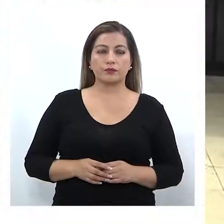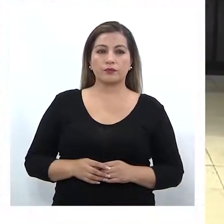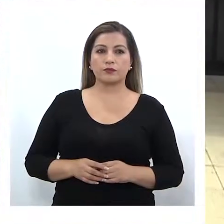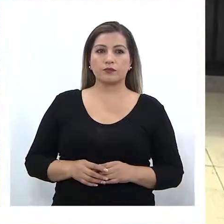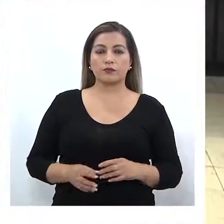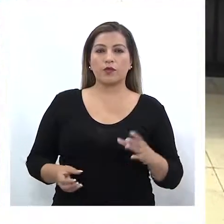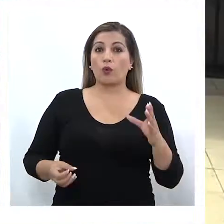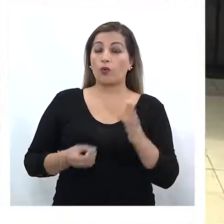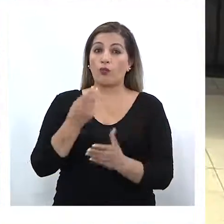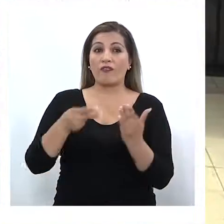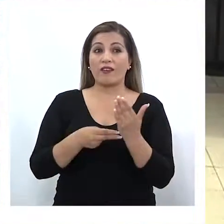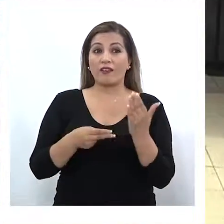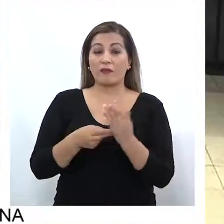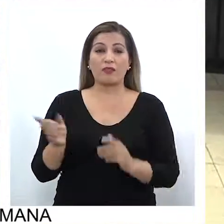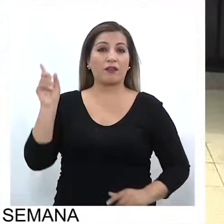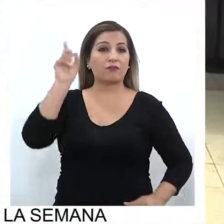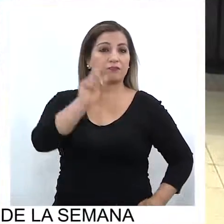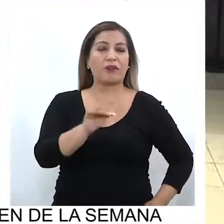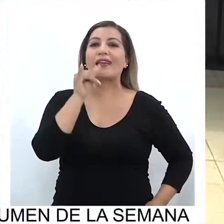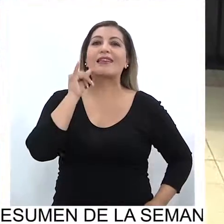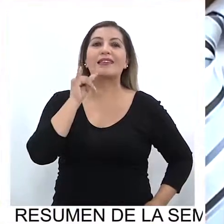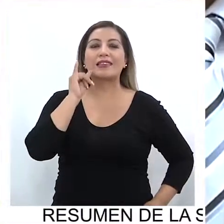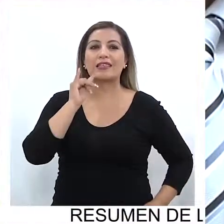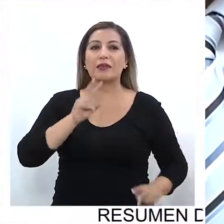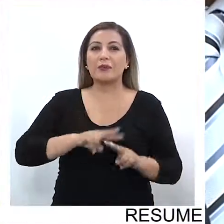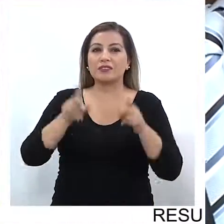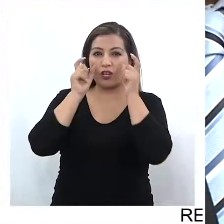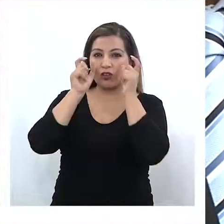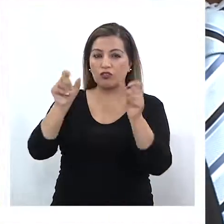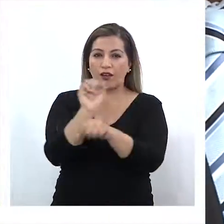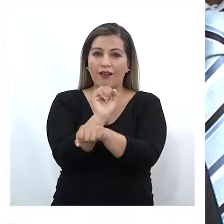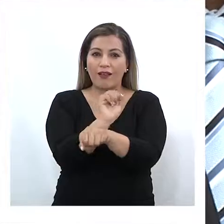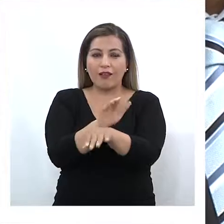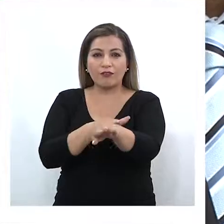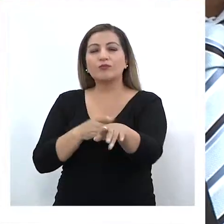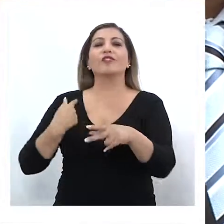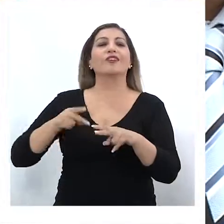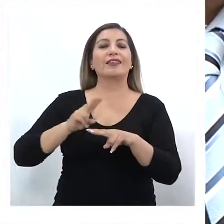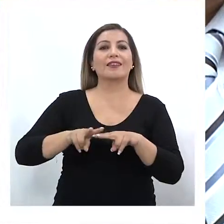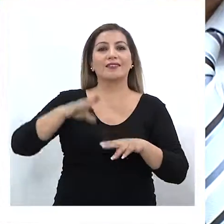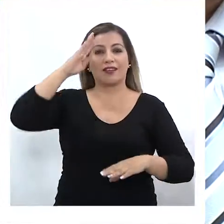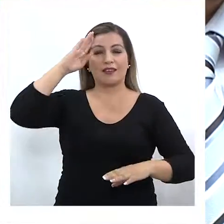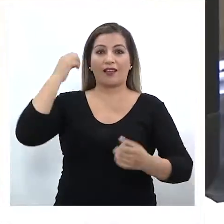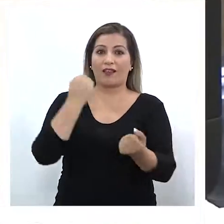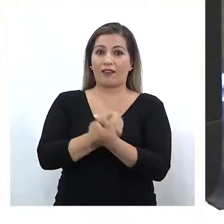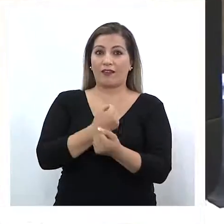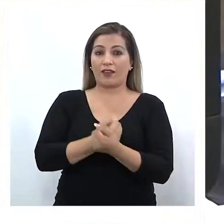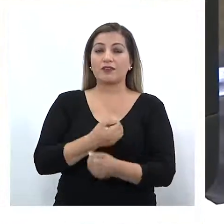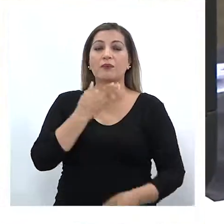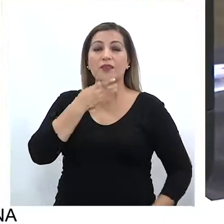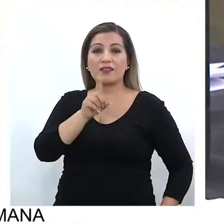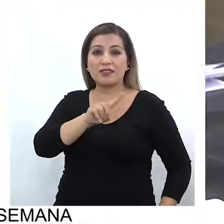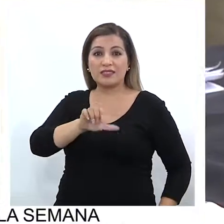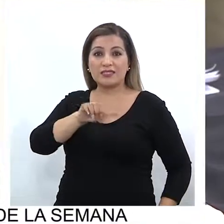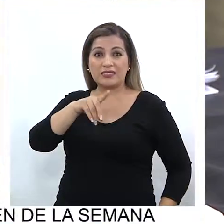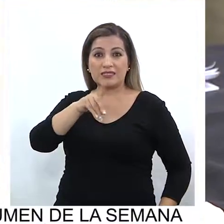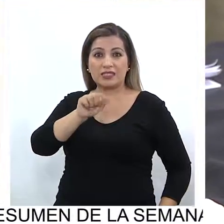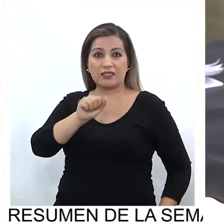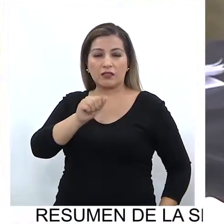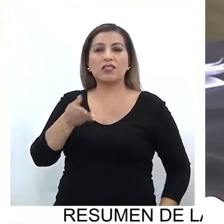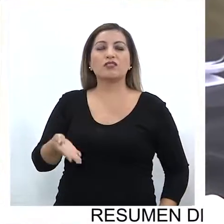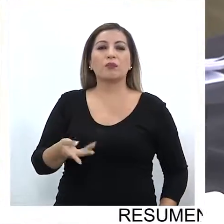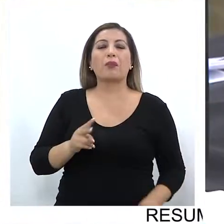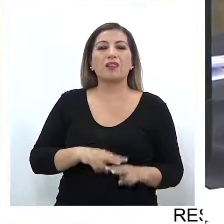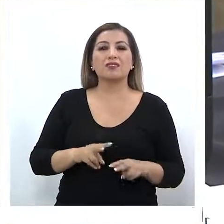Una nueva herramienta llegó a la región para sumarse a los controles vehiculares que realizan carabineros y el Senda. Se trata del